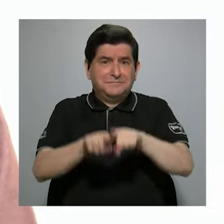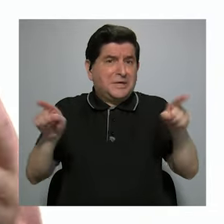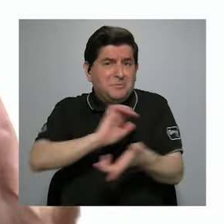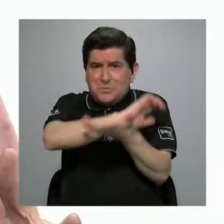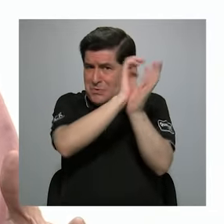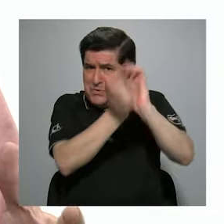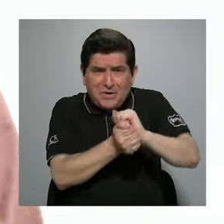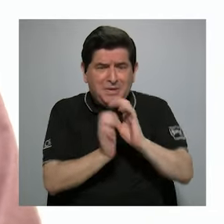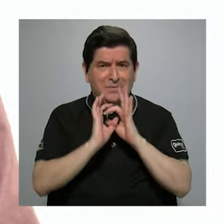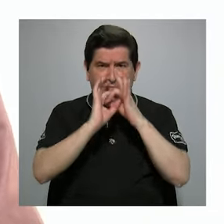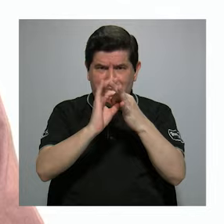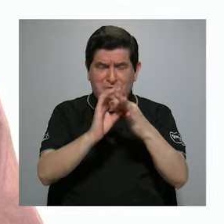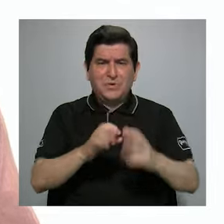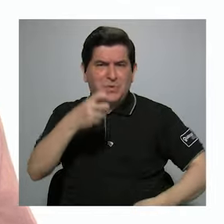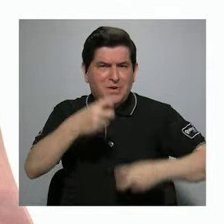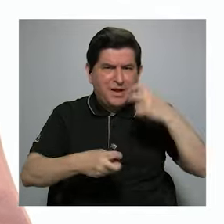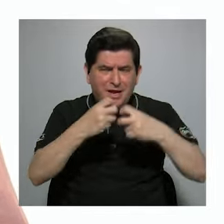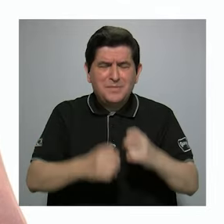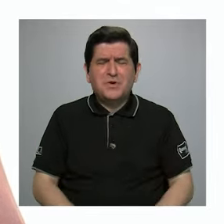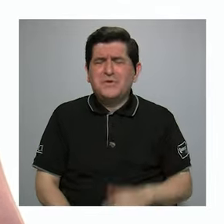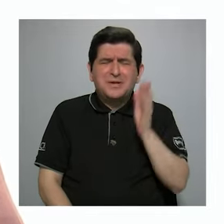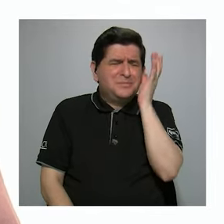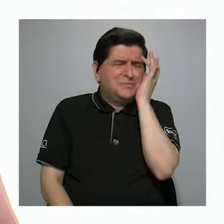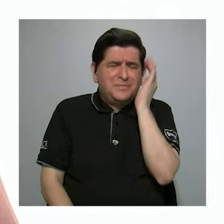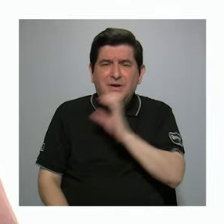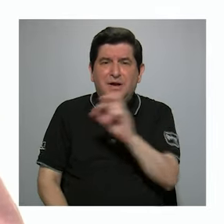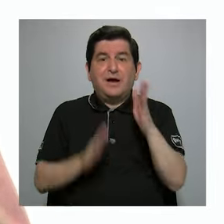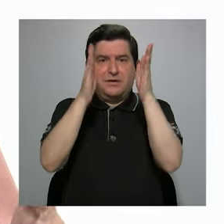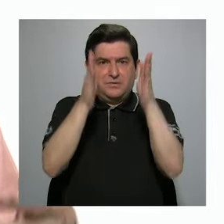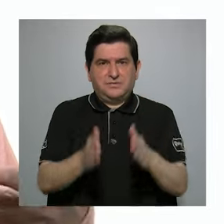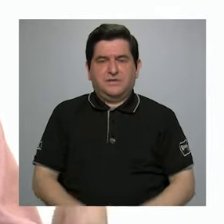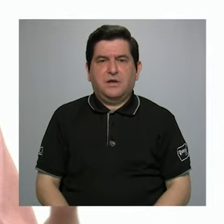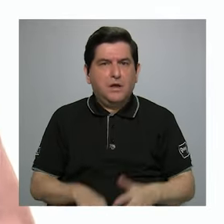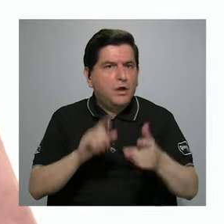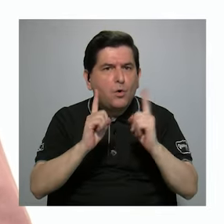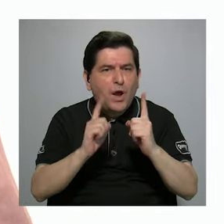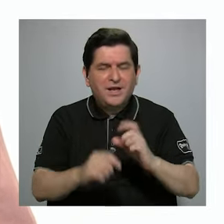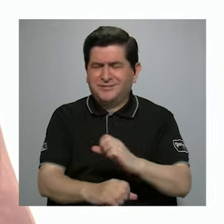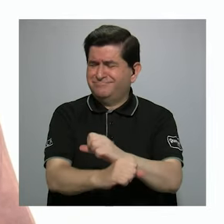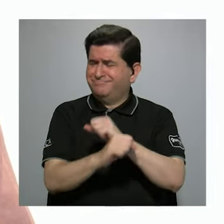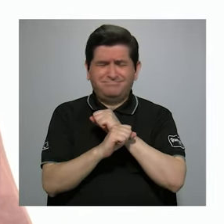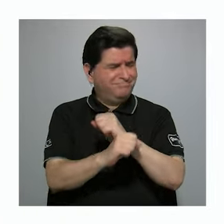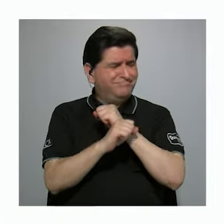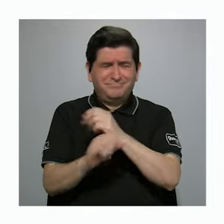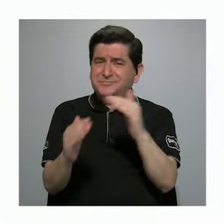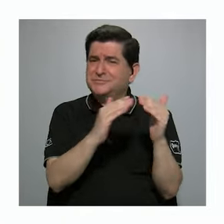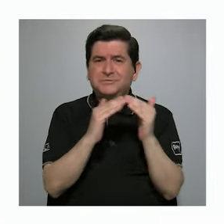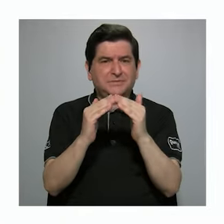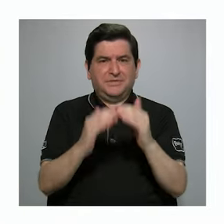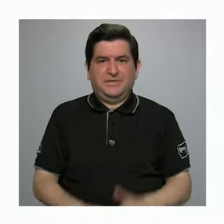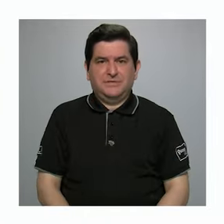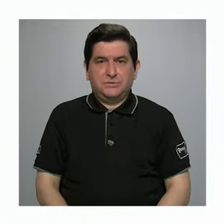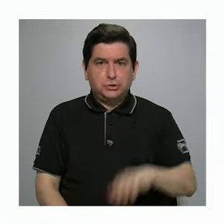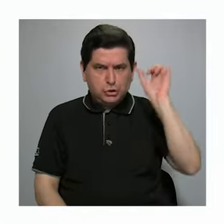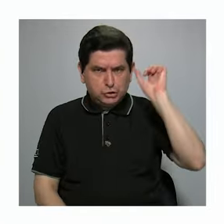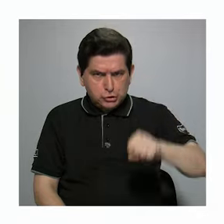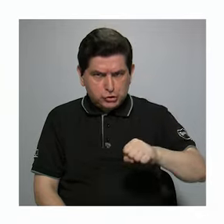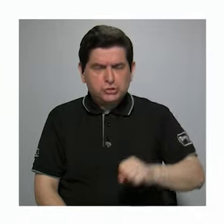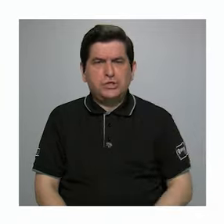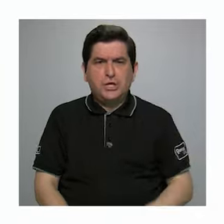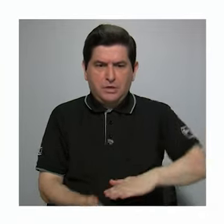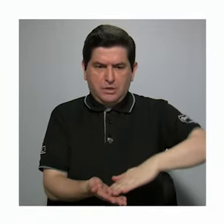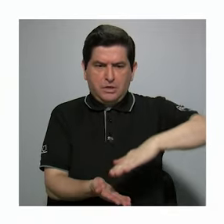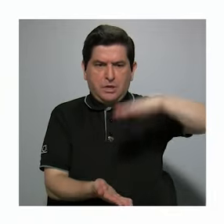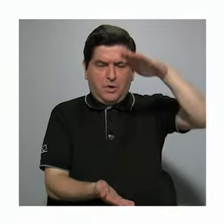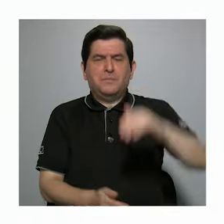cambios en relación con el problema que más agobia a las y los costarricenses, que es la inseguridad ciudadana. En donde sí se presentó un